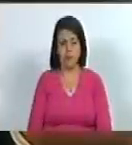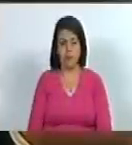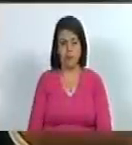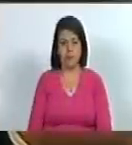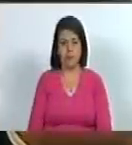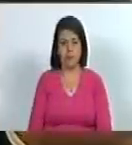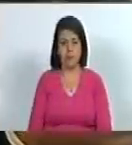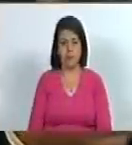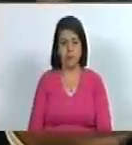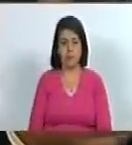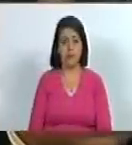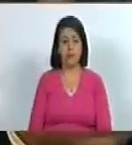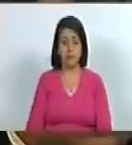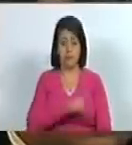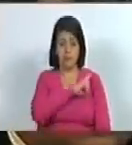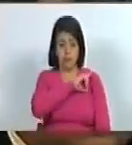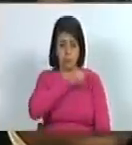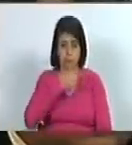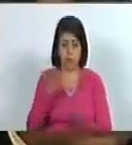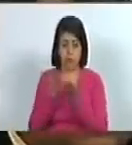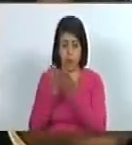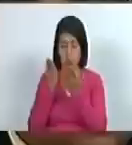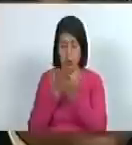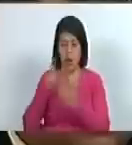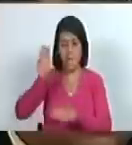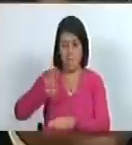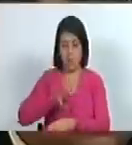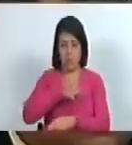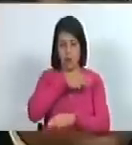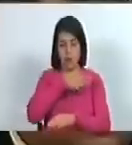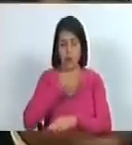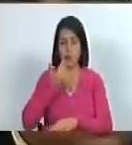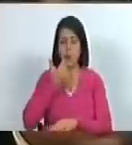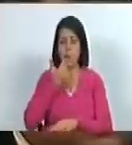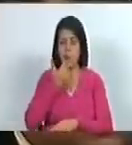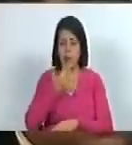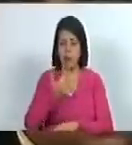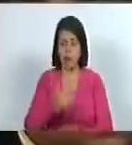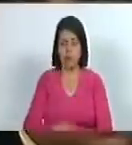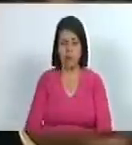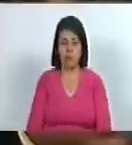la directiva actual de la escuela de música José Ángel Lamas solicitó